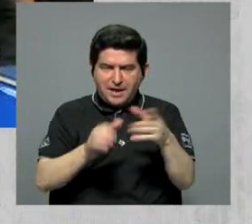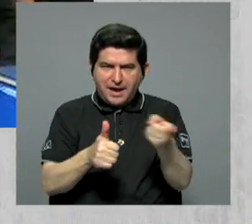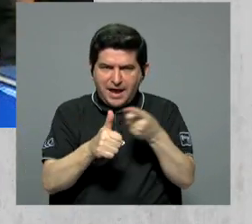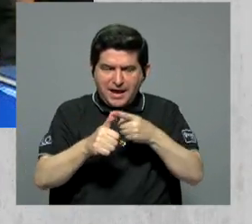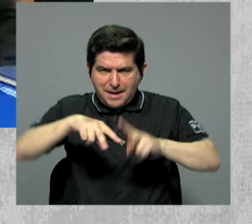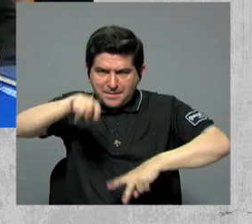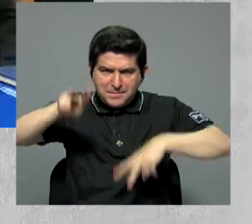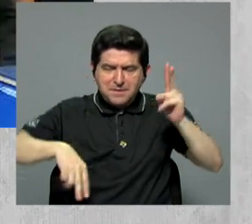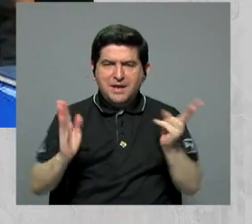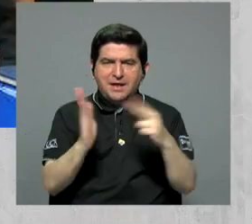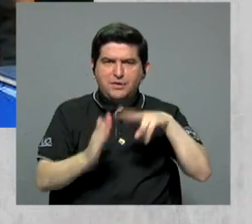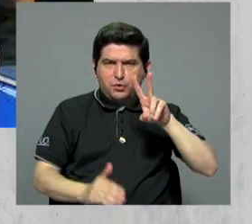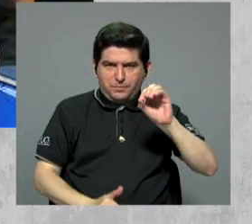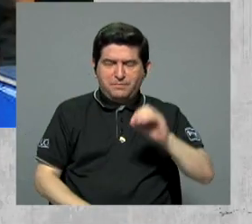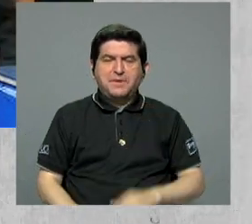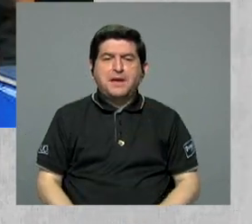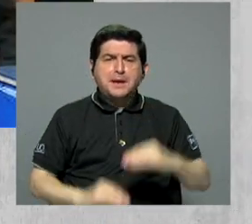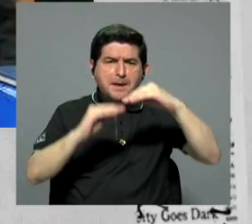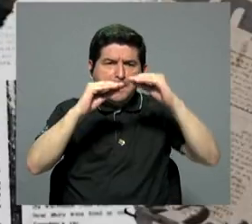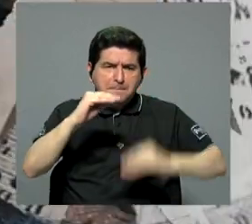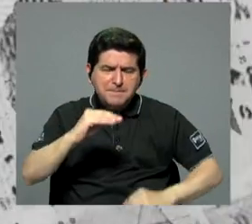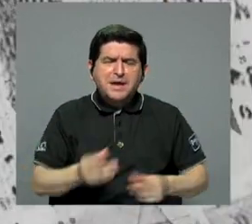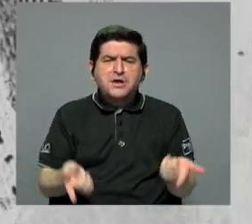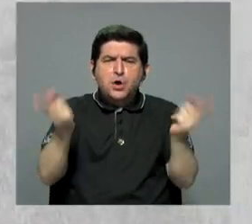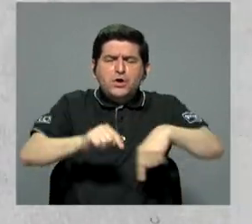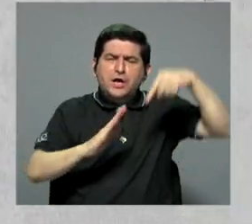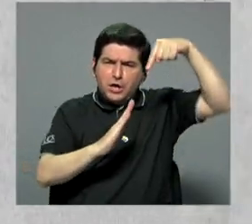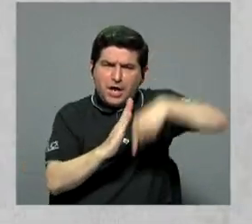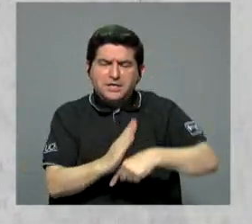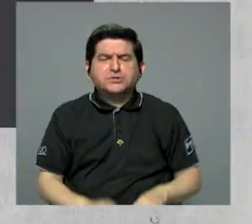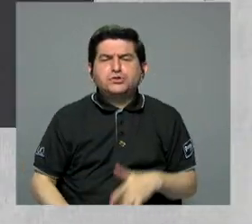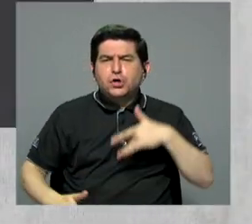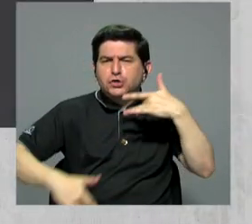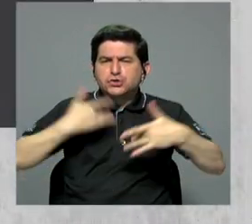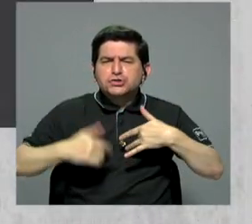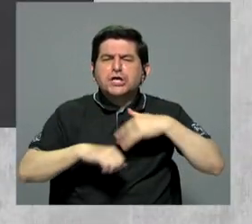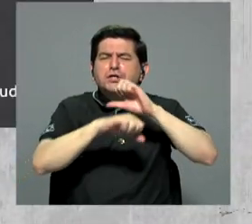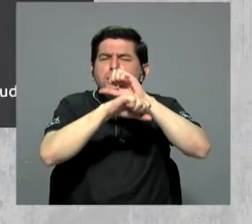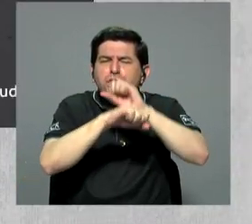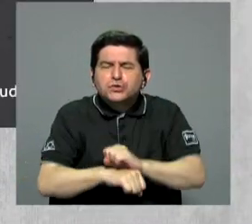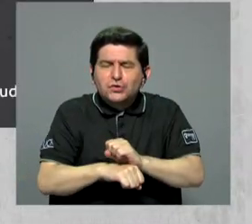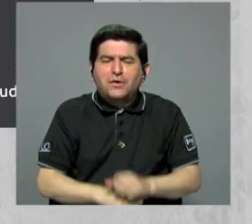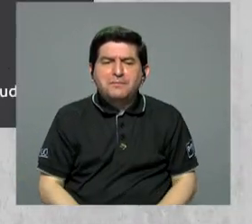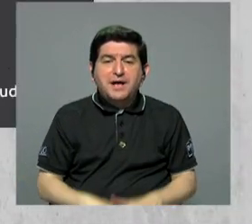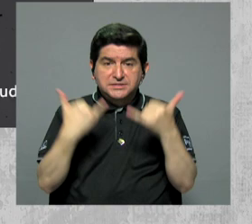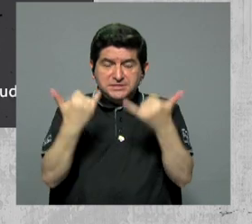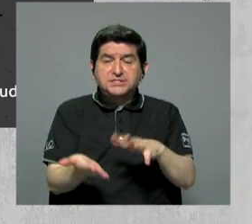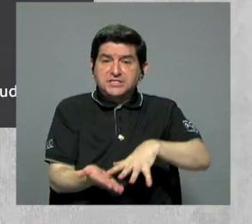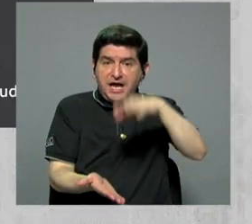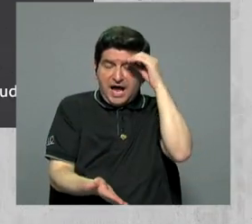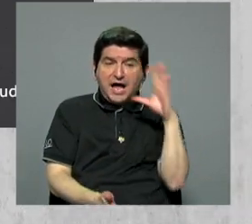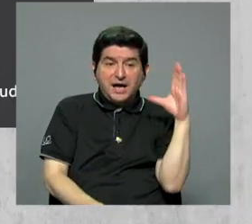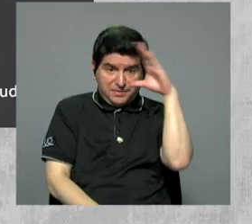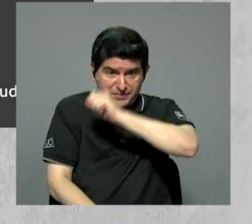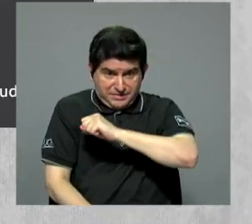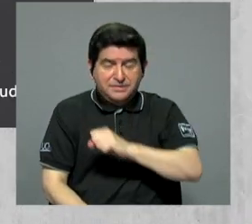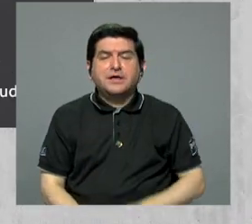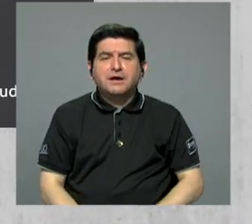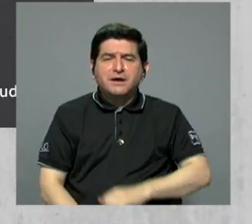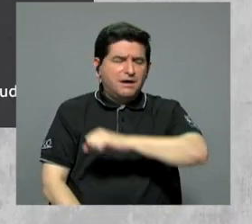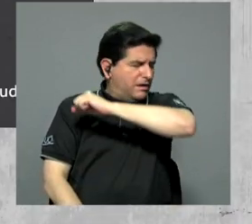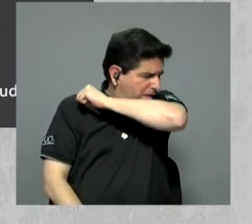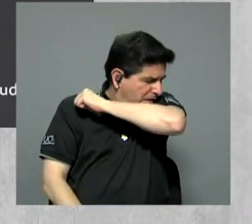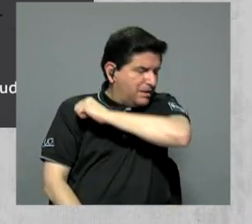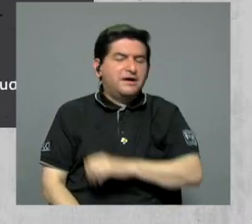primera variante del 2020, hay menos casos graves hasta hoy. Los síntomas más clásicos de la COVID que ya hemos aprendido a reconocer son